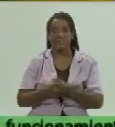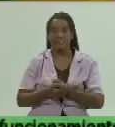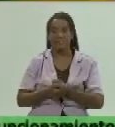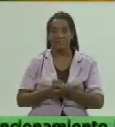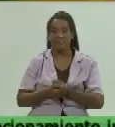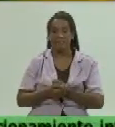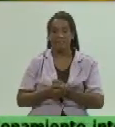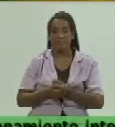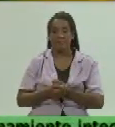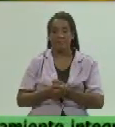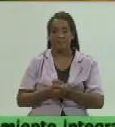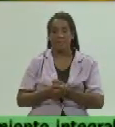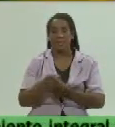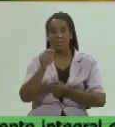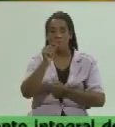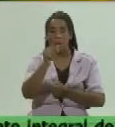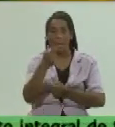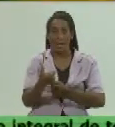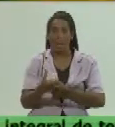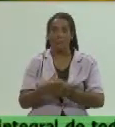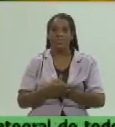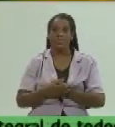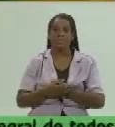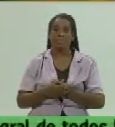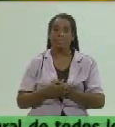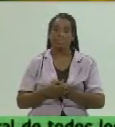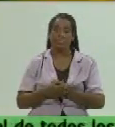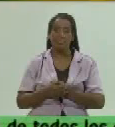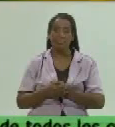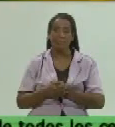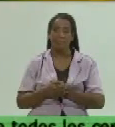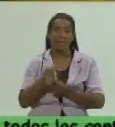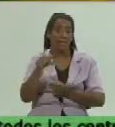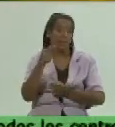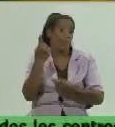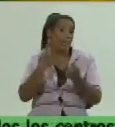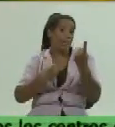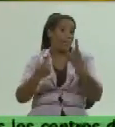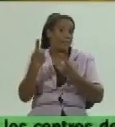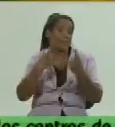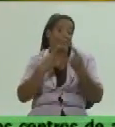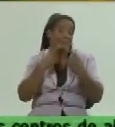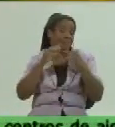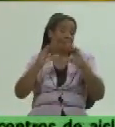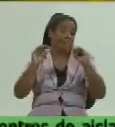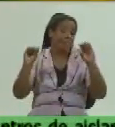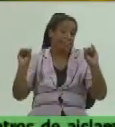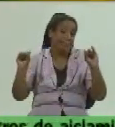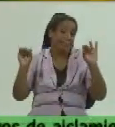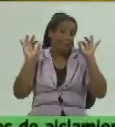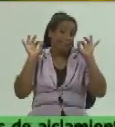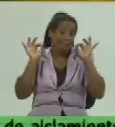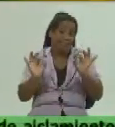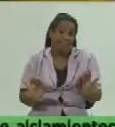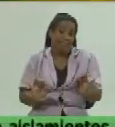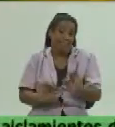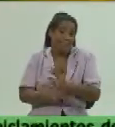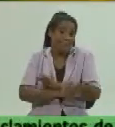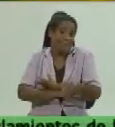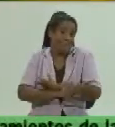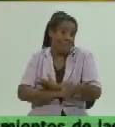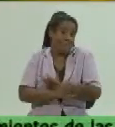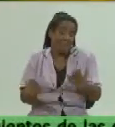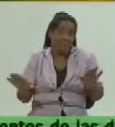cumplir los precios eso eso es algo que como se decía aquí bueno van a estar los los